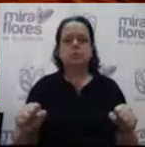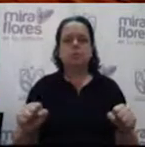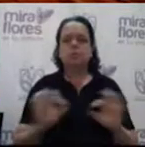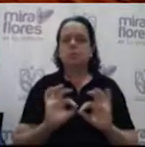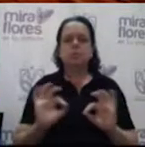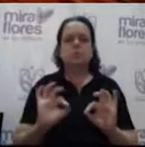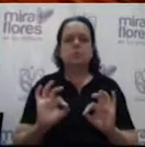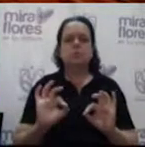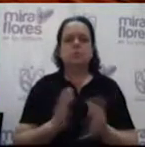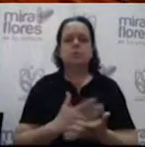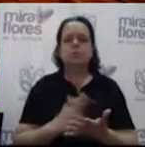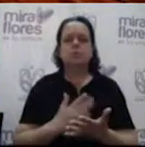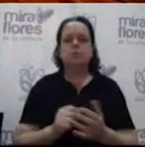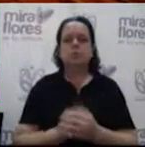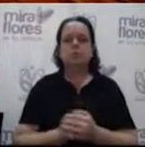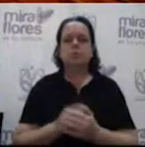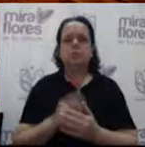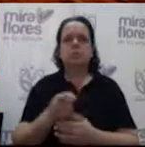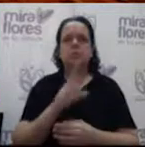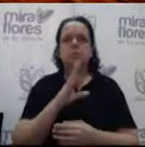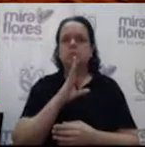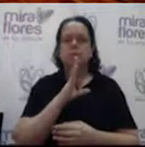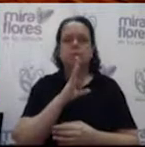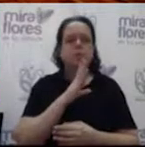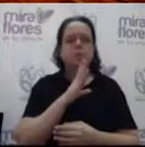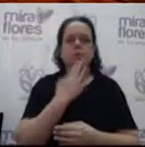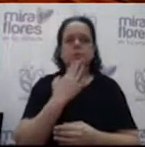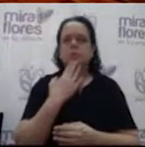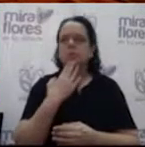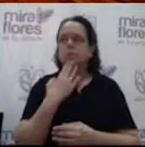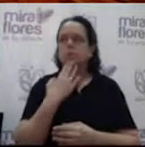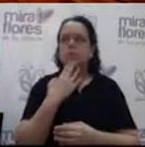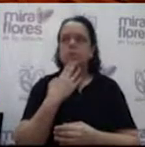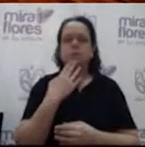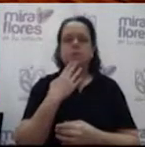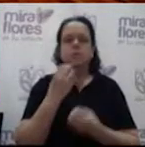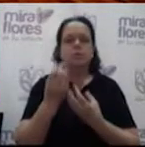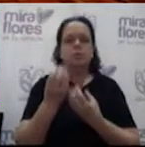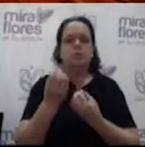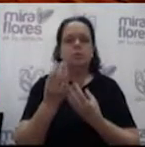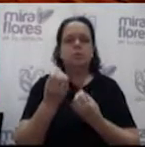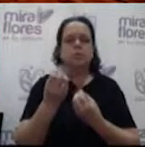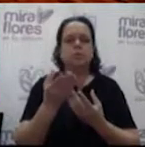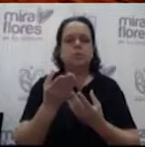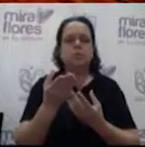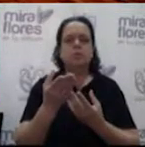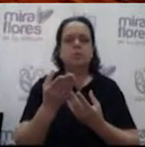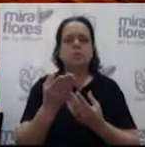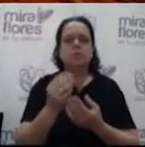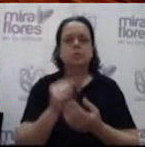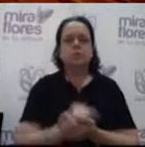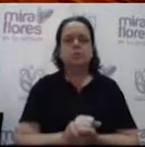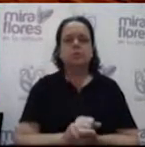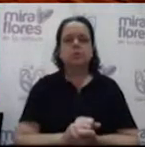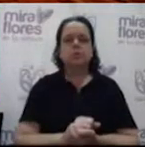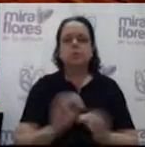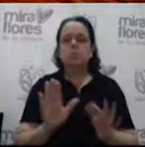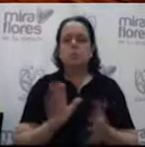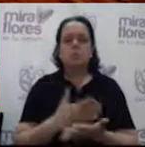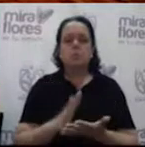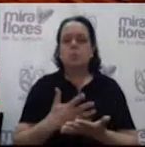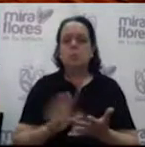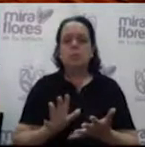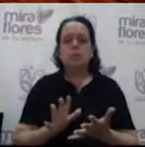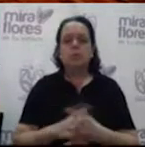Ningún pedido, señor alcalde. Ofrezco el uso de la palabra, si hubiese algún informe en mesa. No teniendo